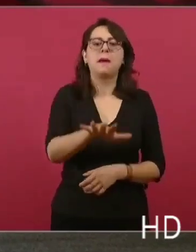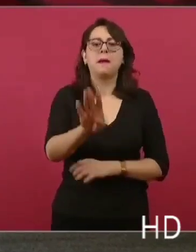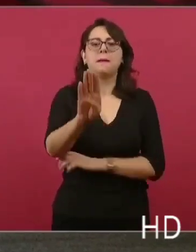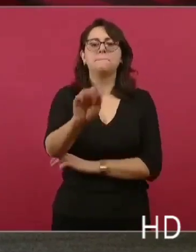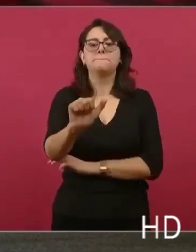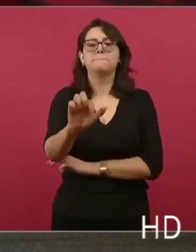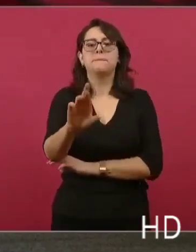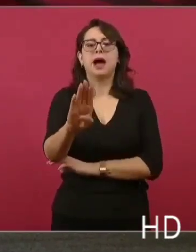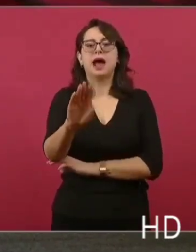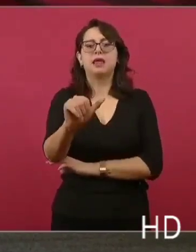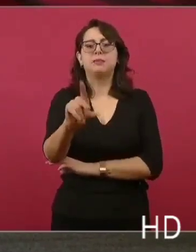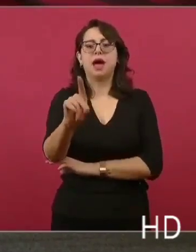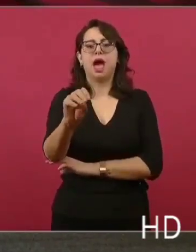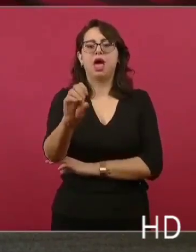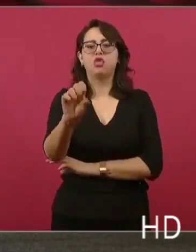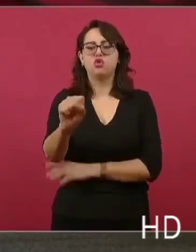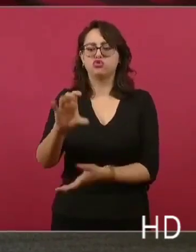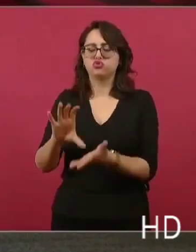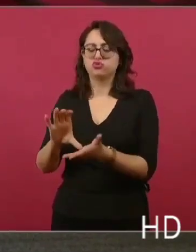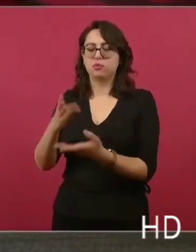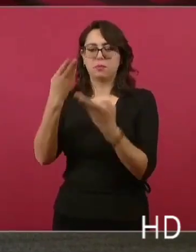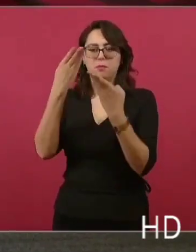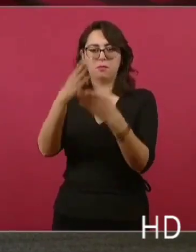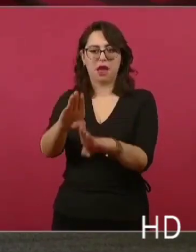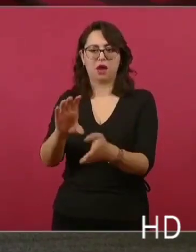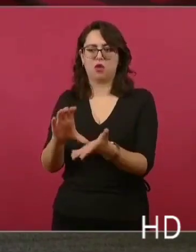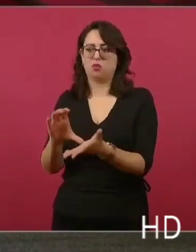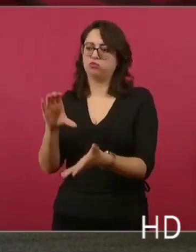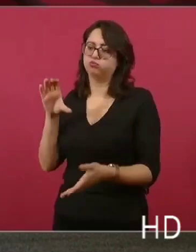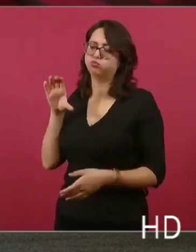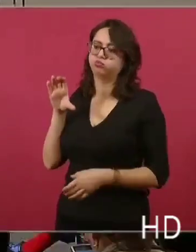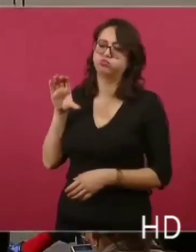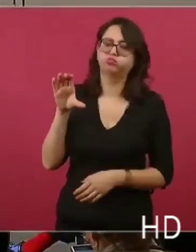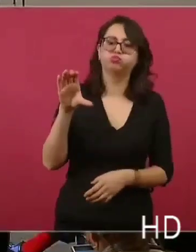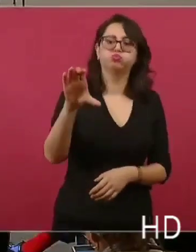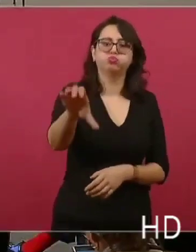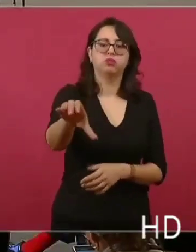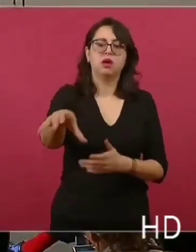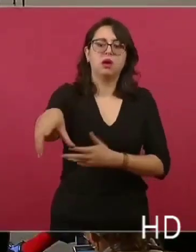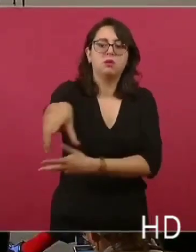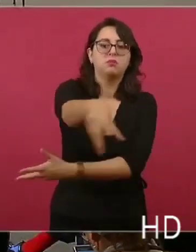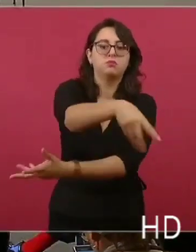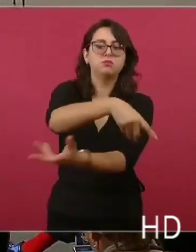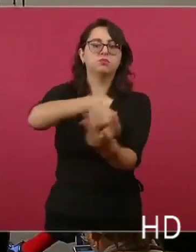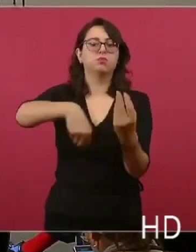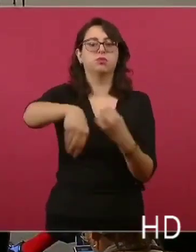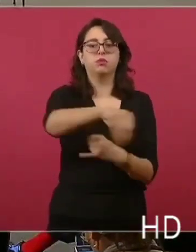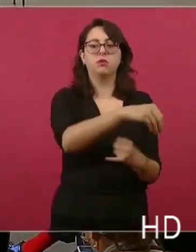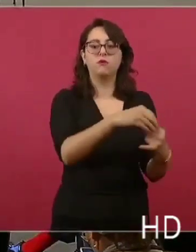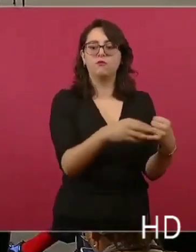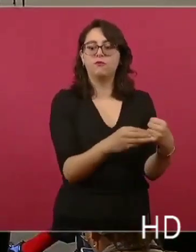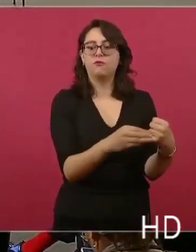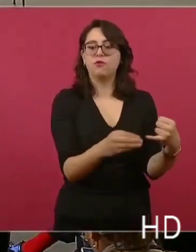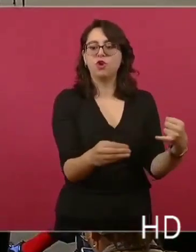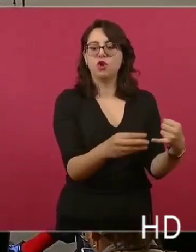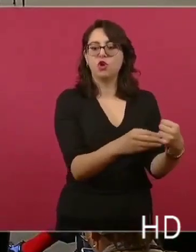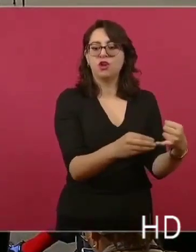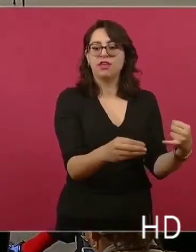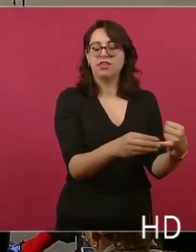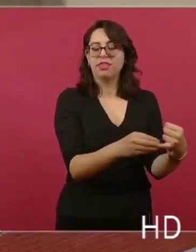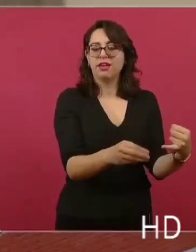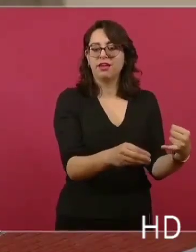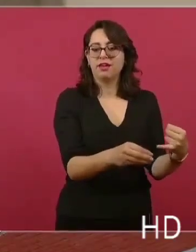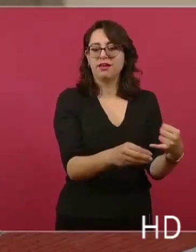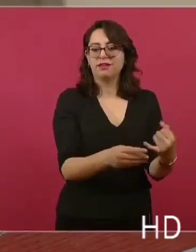llegaba a Florida. Bueno, no es nada raro que García